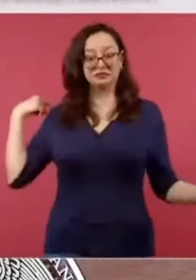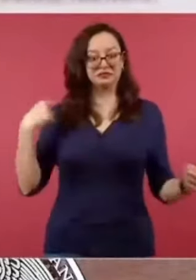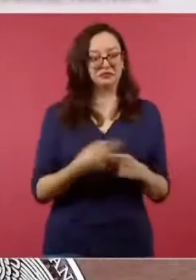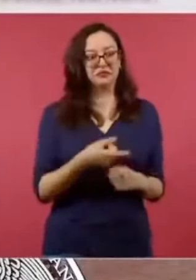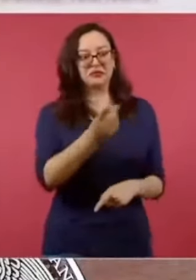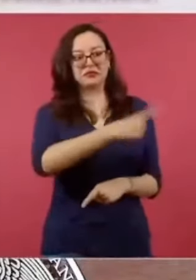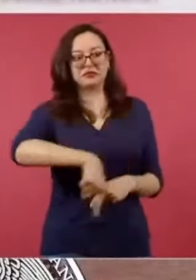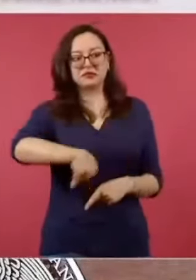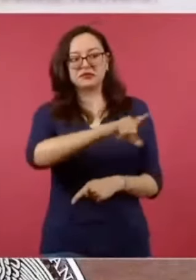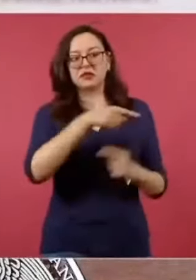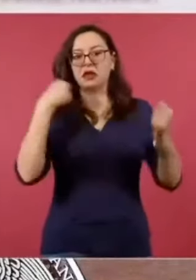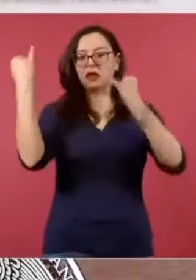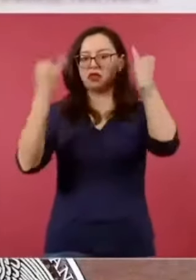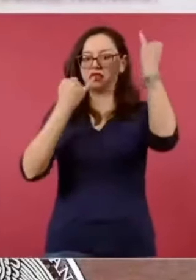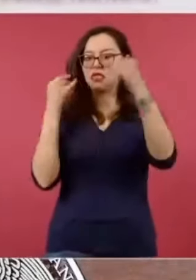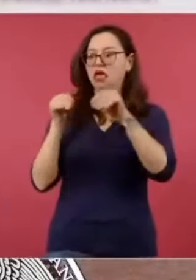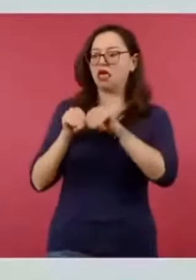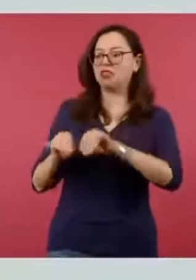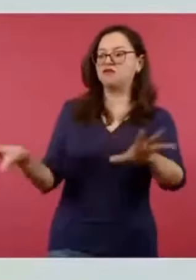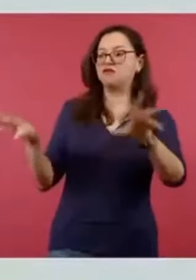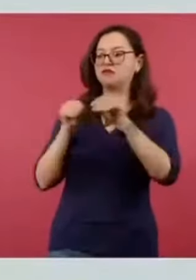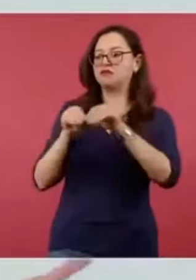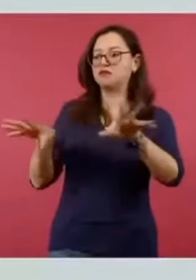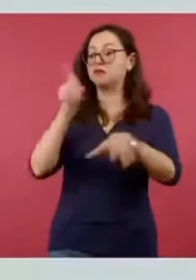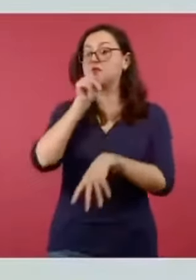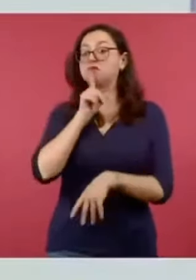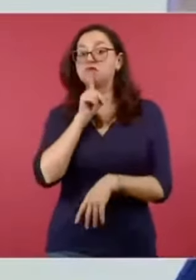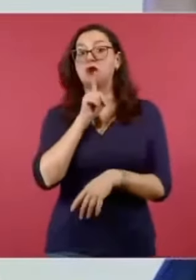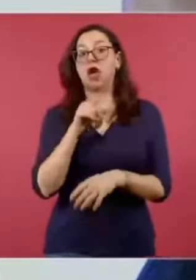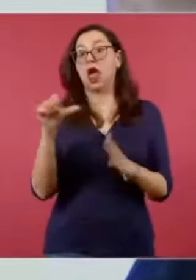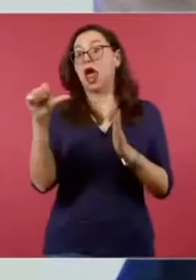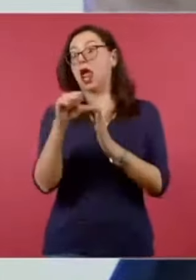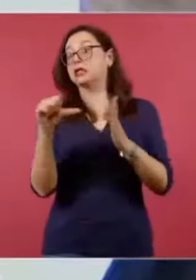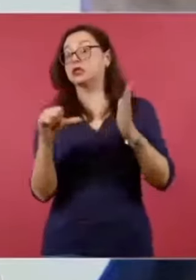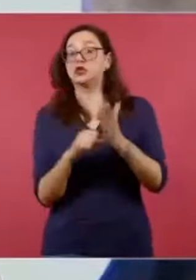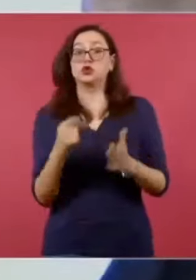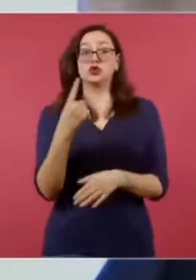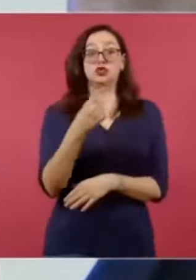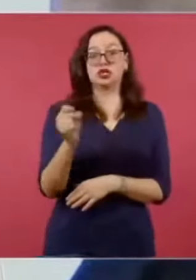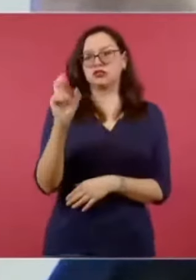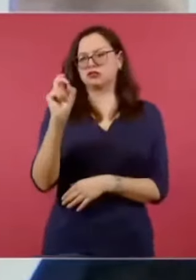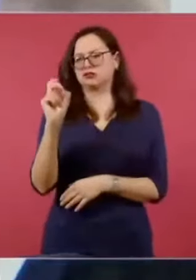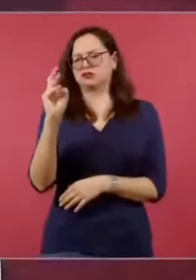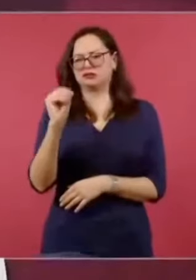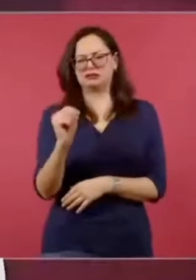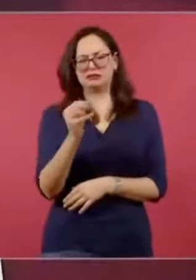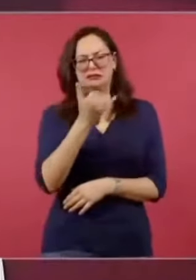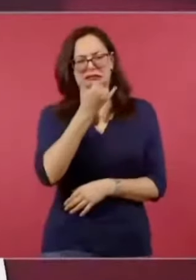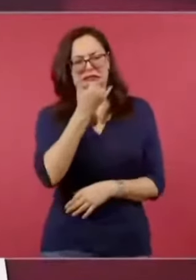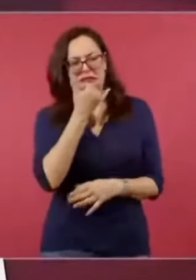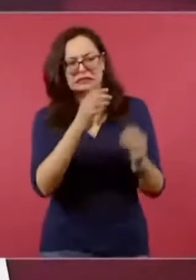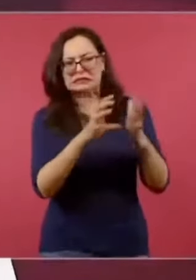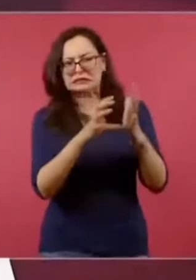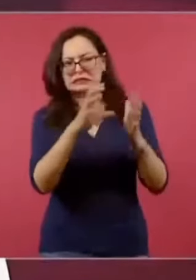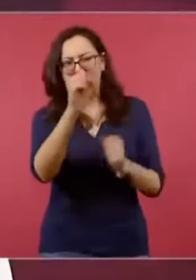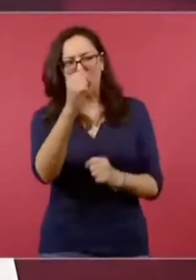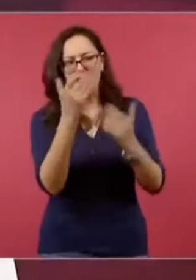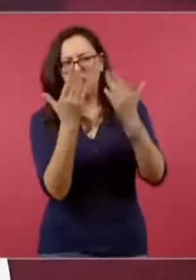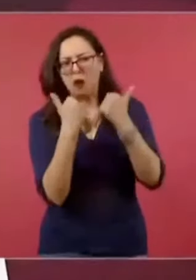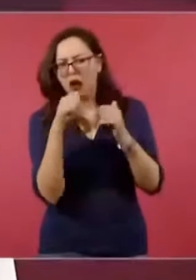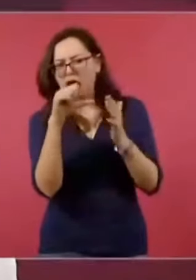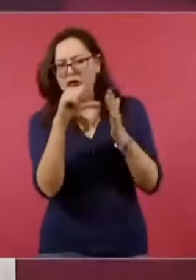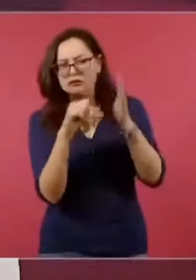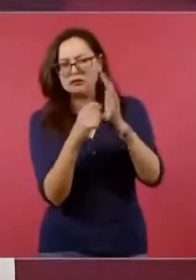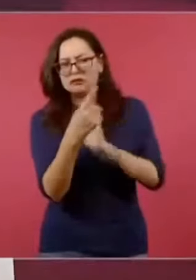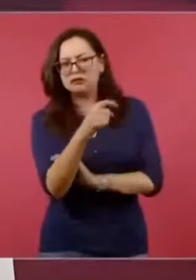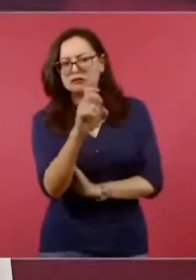Constitución, ¿se acuerdan? En el periodo electoral también circularon audios de vía WhatsApp. Incluso algunos medios publicaron la mentira fabricada.